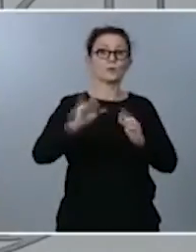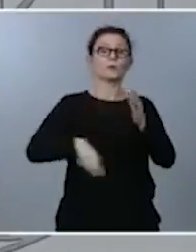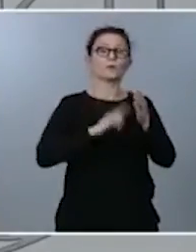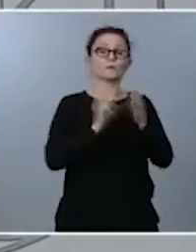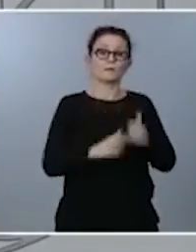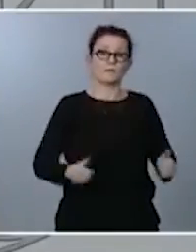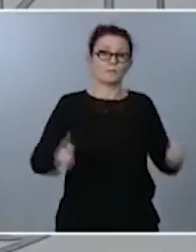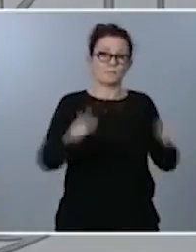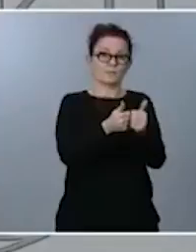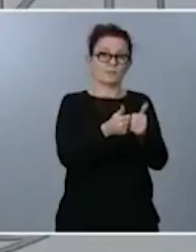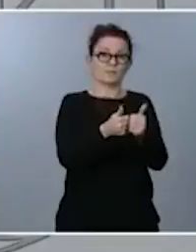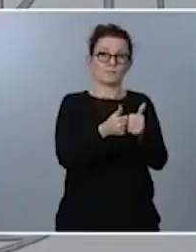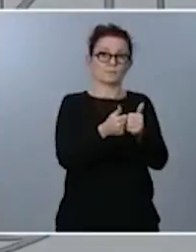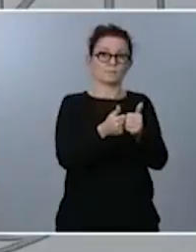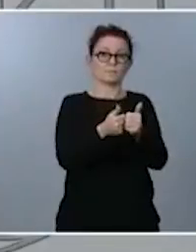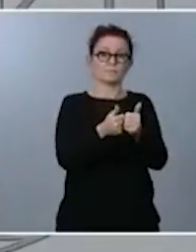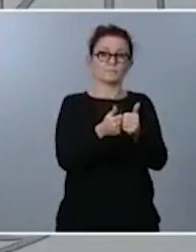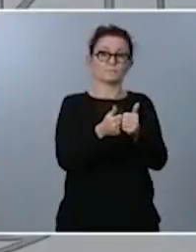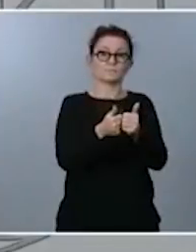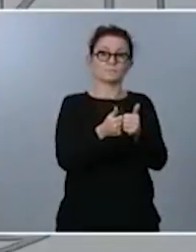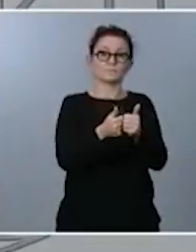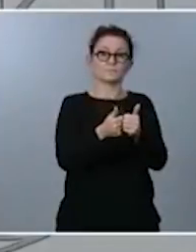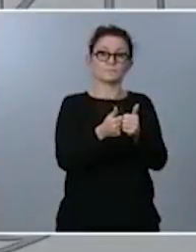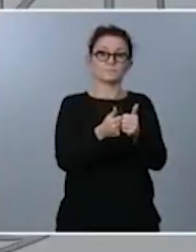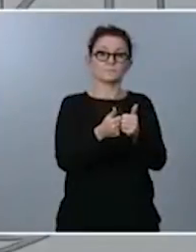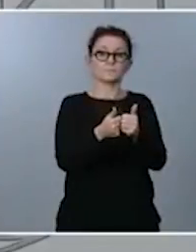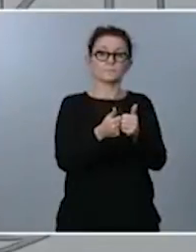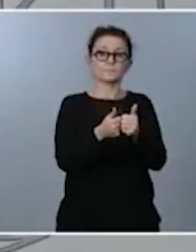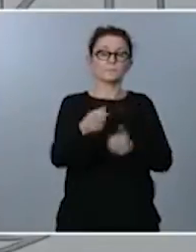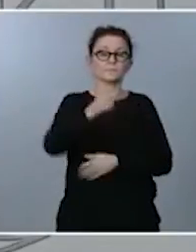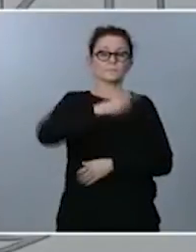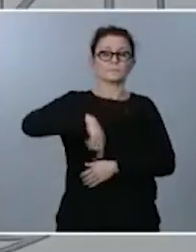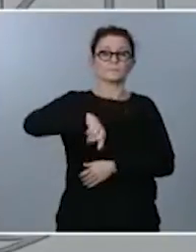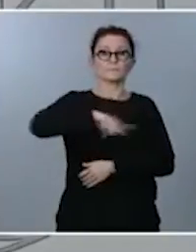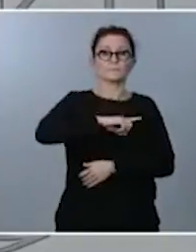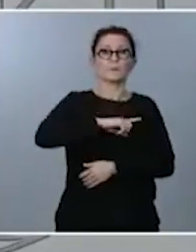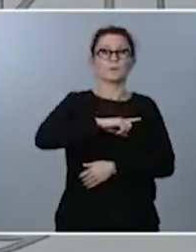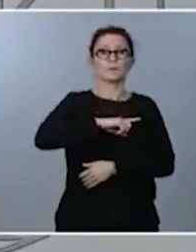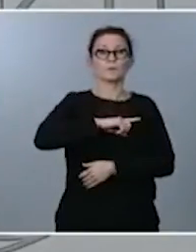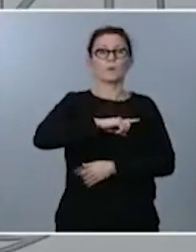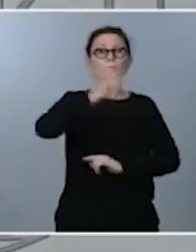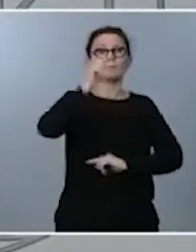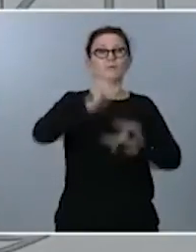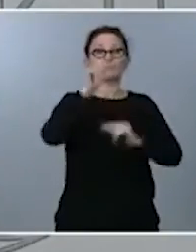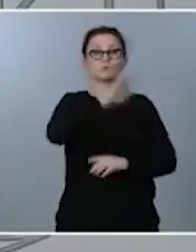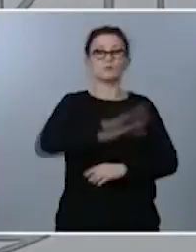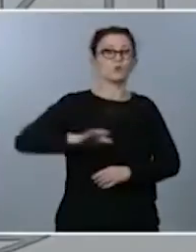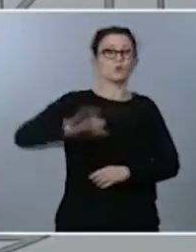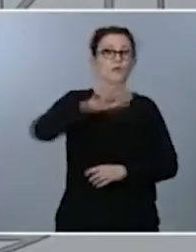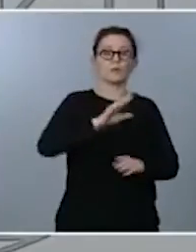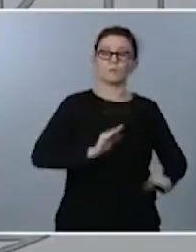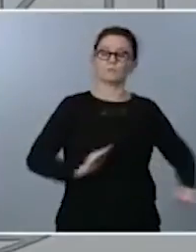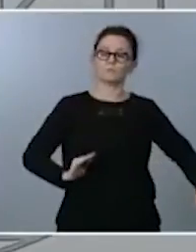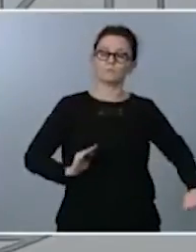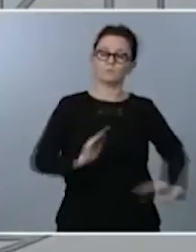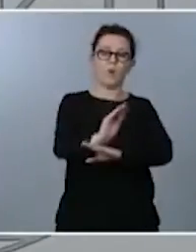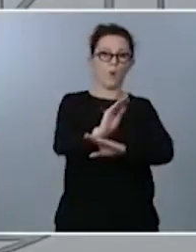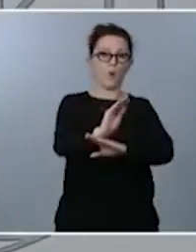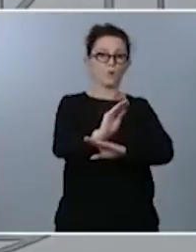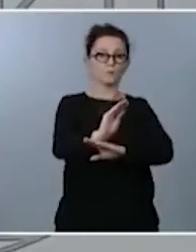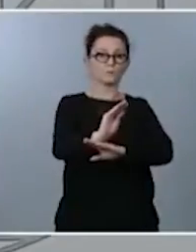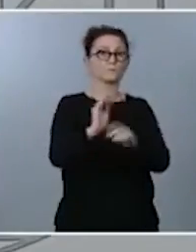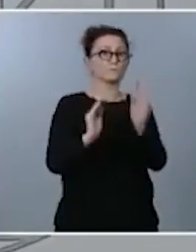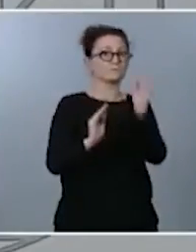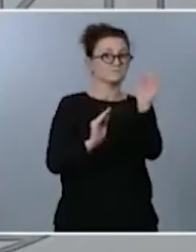el esfuerzo se hace a pulmón por parte del presupuesto nacional es decir hay una partida que se incrementa en el